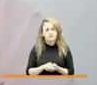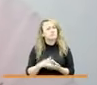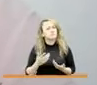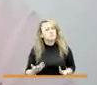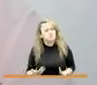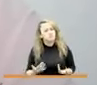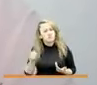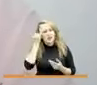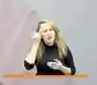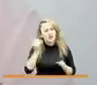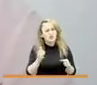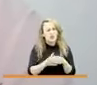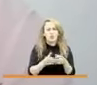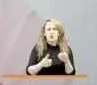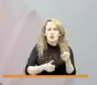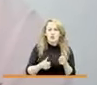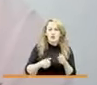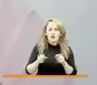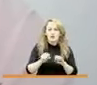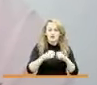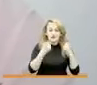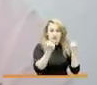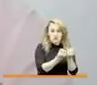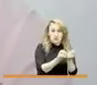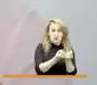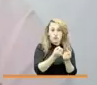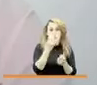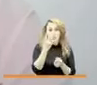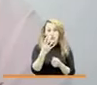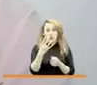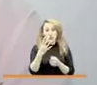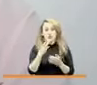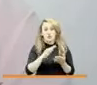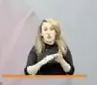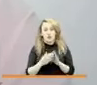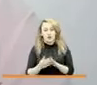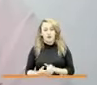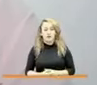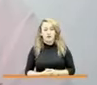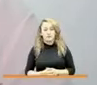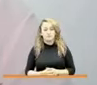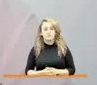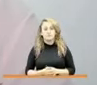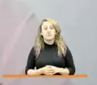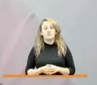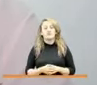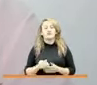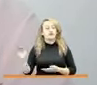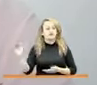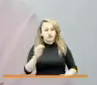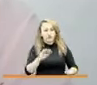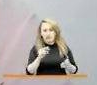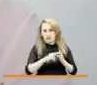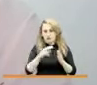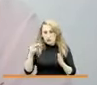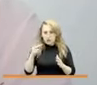tenemos salones es la dotación de cuatro salones comunales en mobiliario y tecnológicos